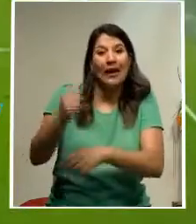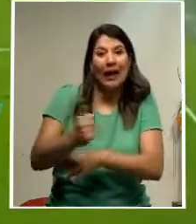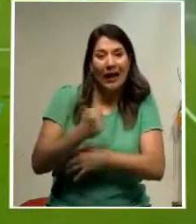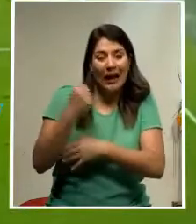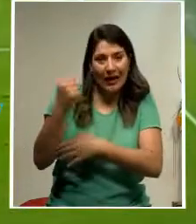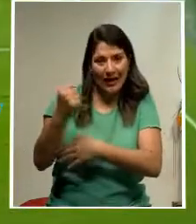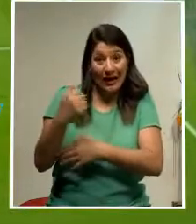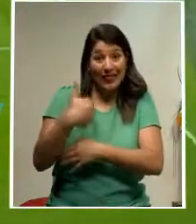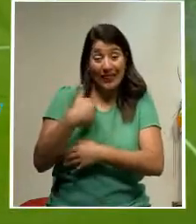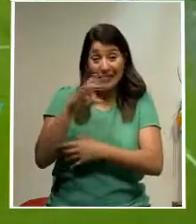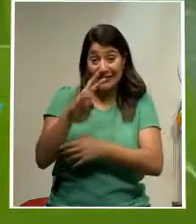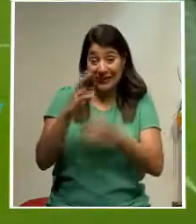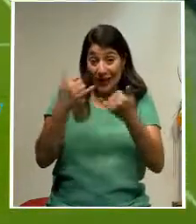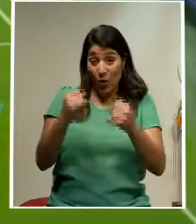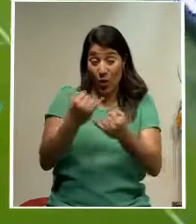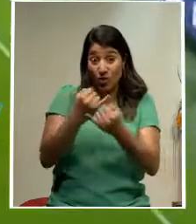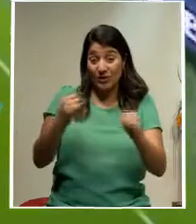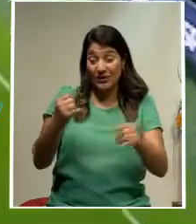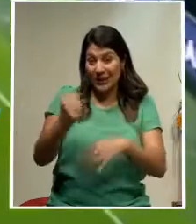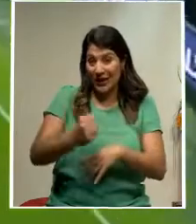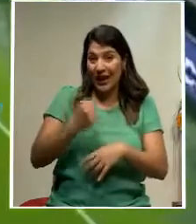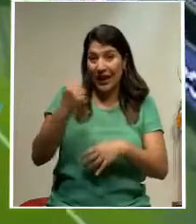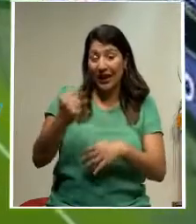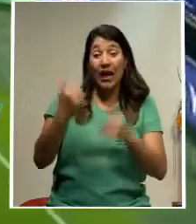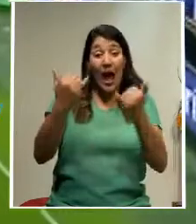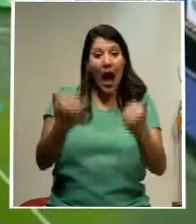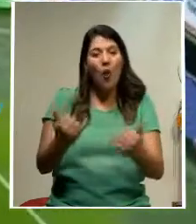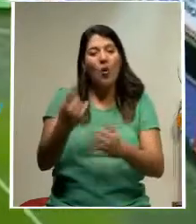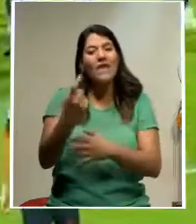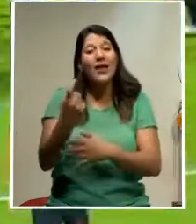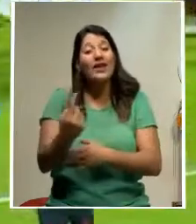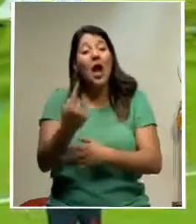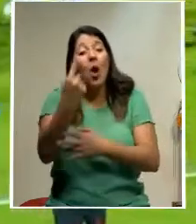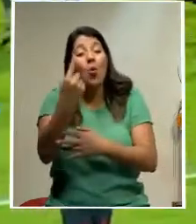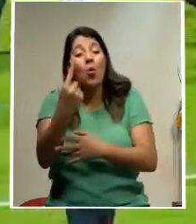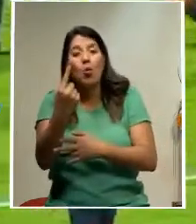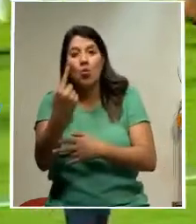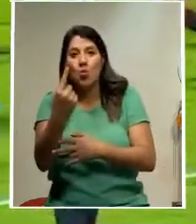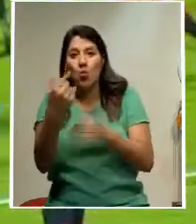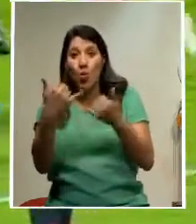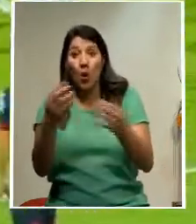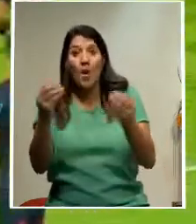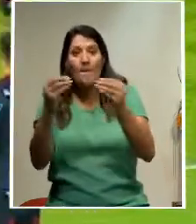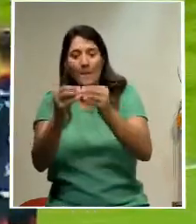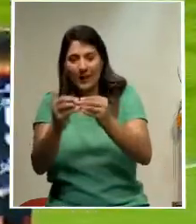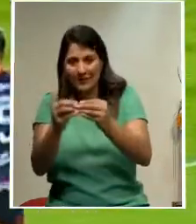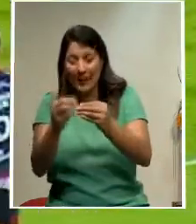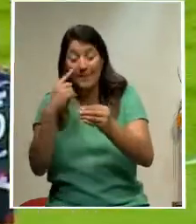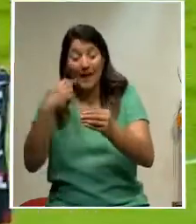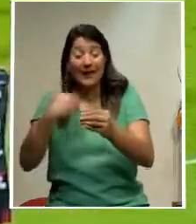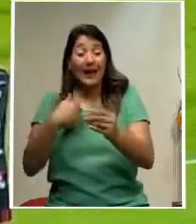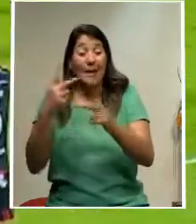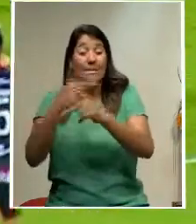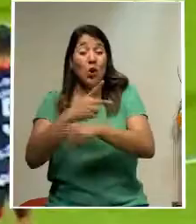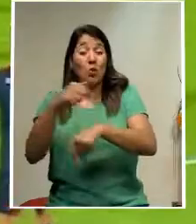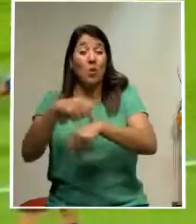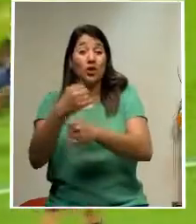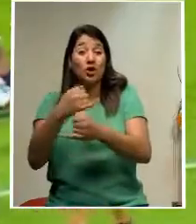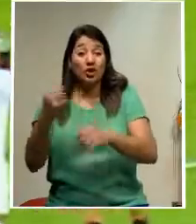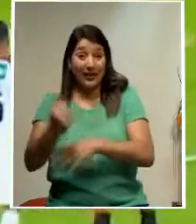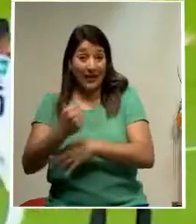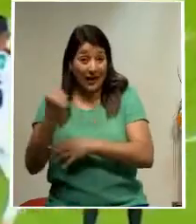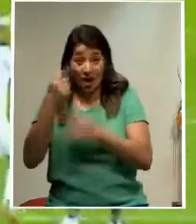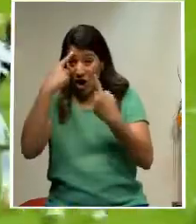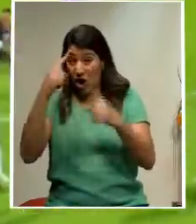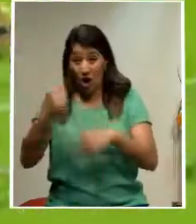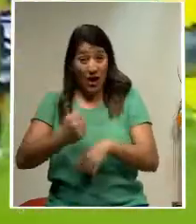Con 7 juegos sin ganar, la Liga está a un partido de igualar su peor racha sin triunfos en Campeonato Nacional. El cuadro rojo y negro no gana desde el 10 de